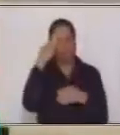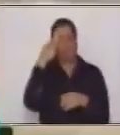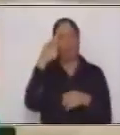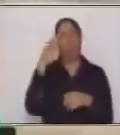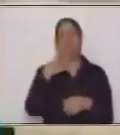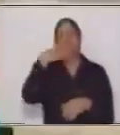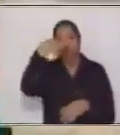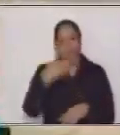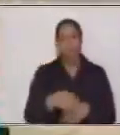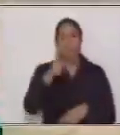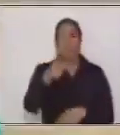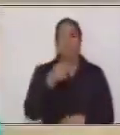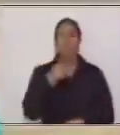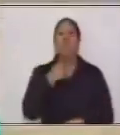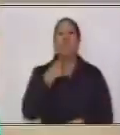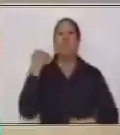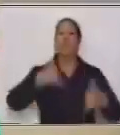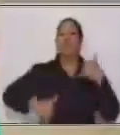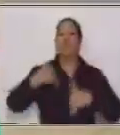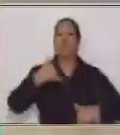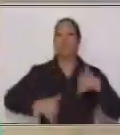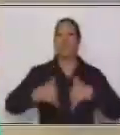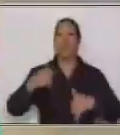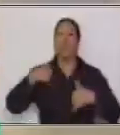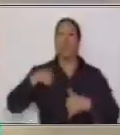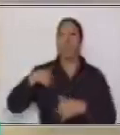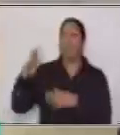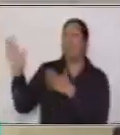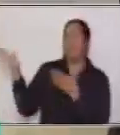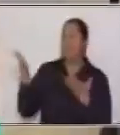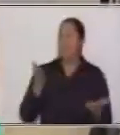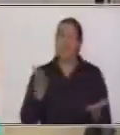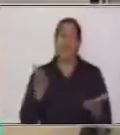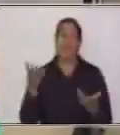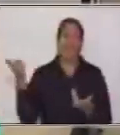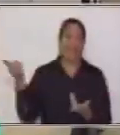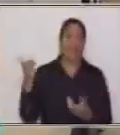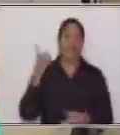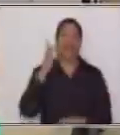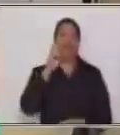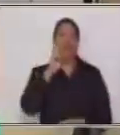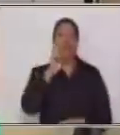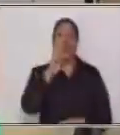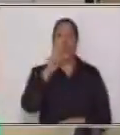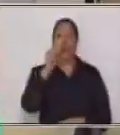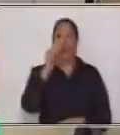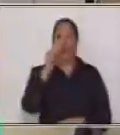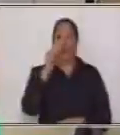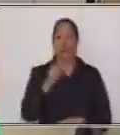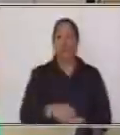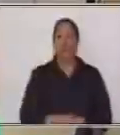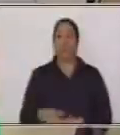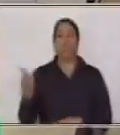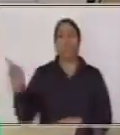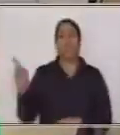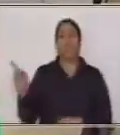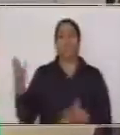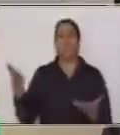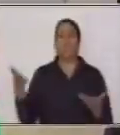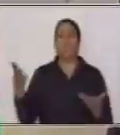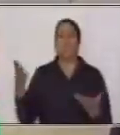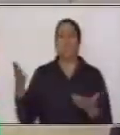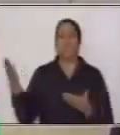jugando. Yo en este caso traje a Dora. Y con Dora vamos a hacer este juego.